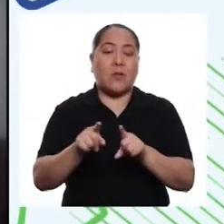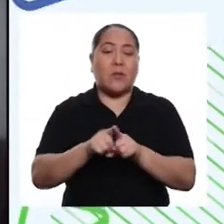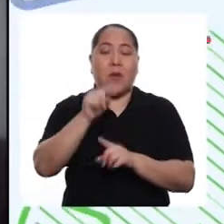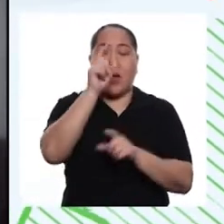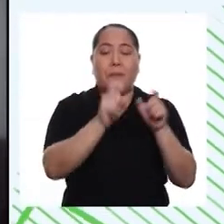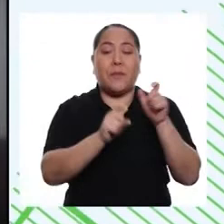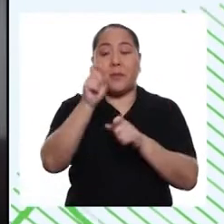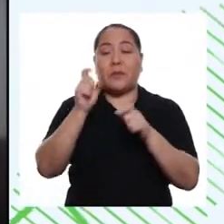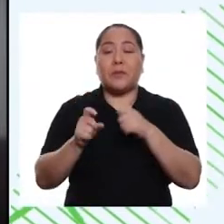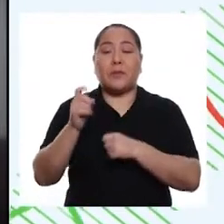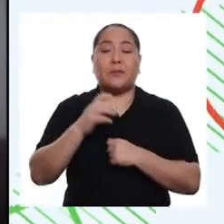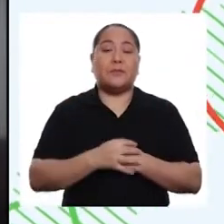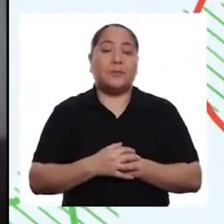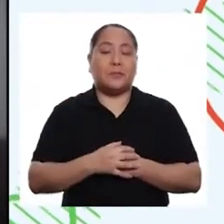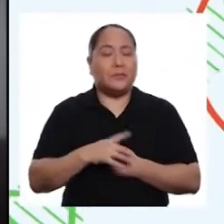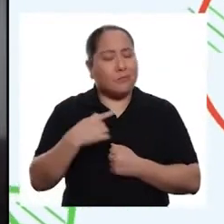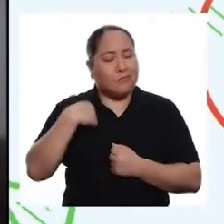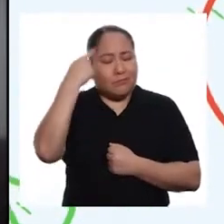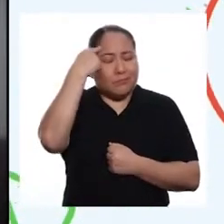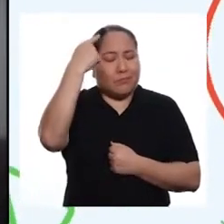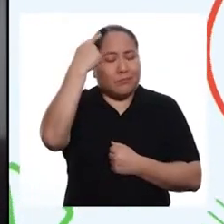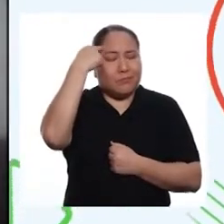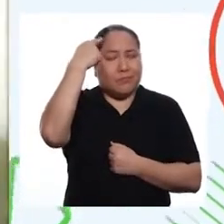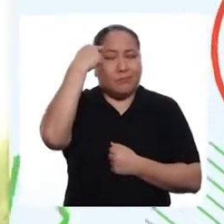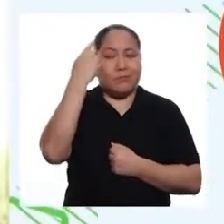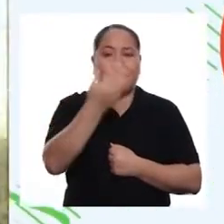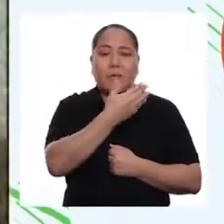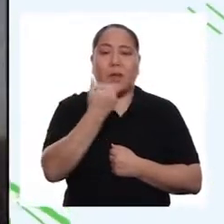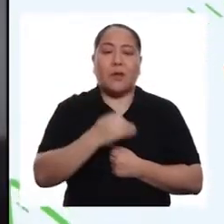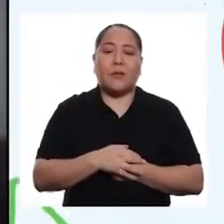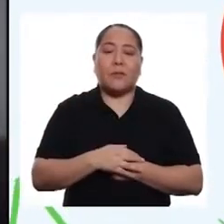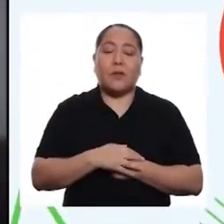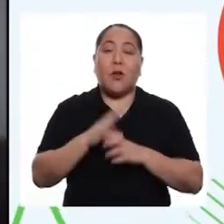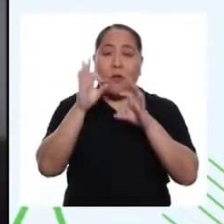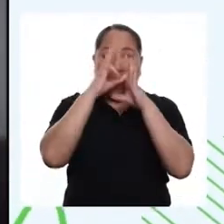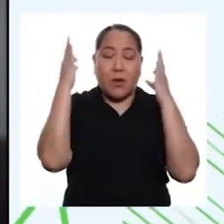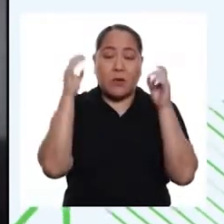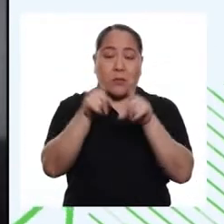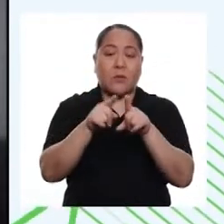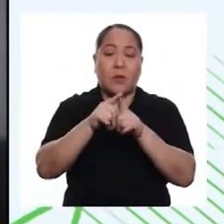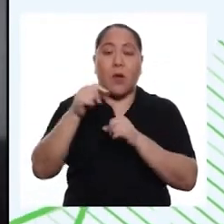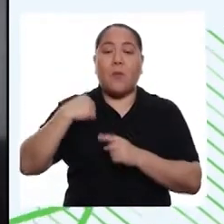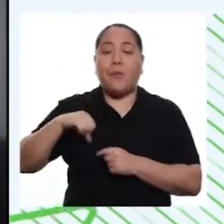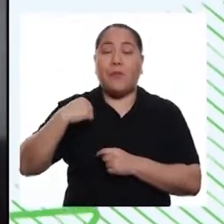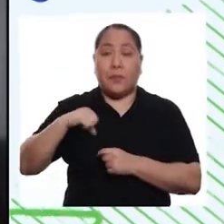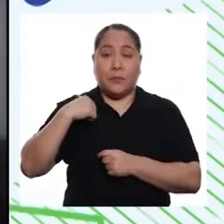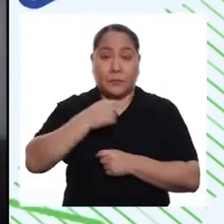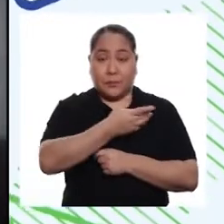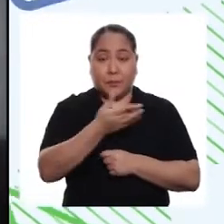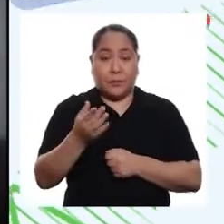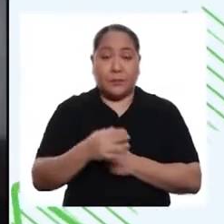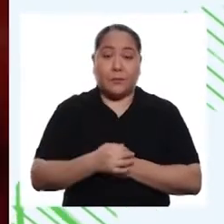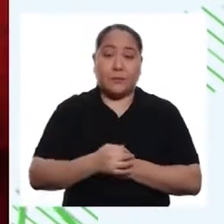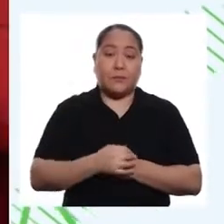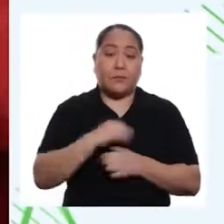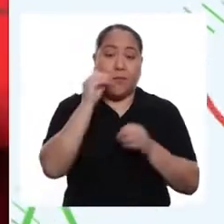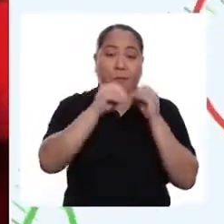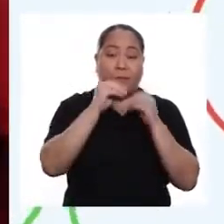también la gente se va concientizando mejor por Facebook, las municipalidades, sobre todo,